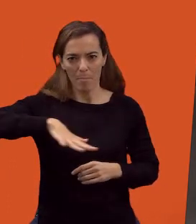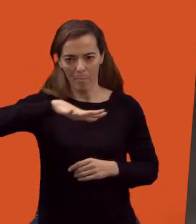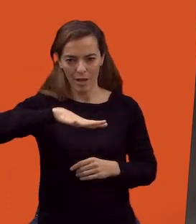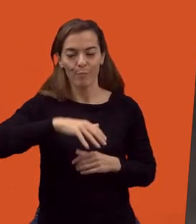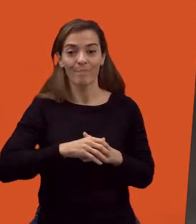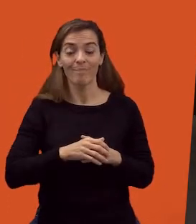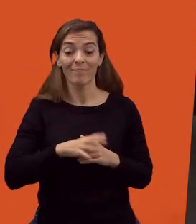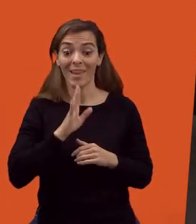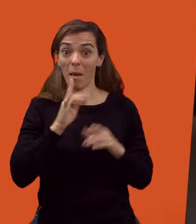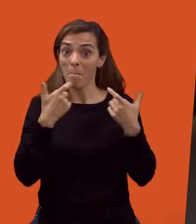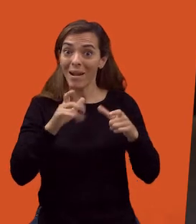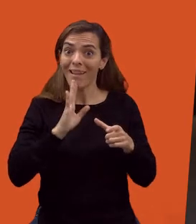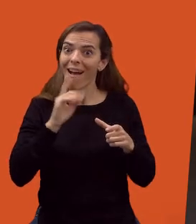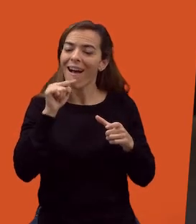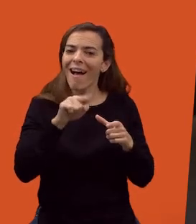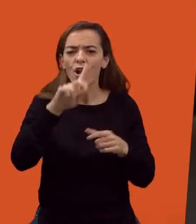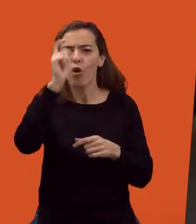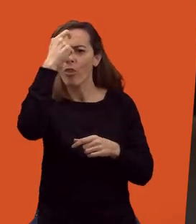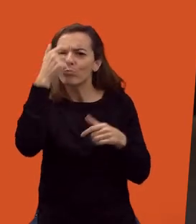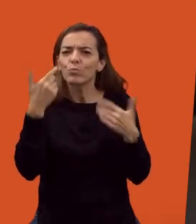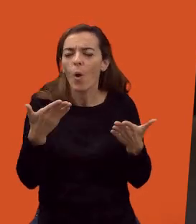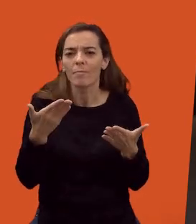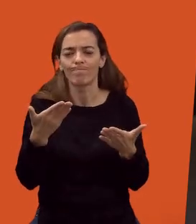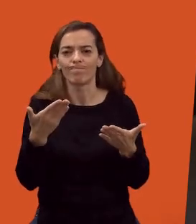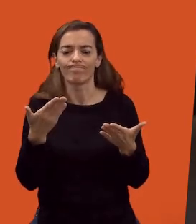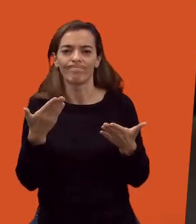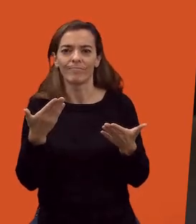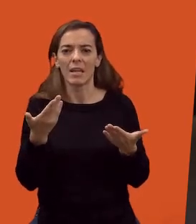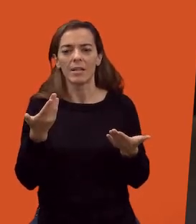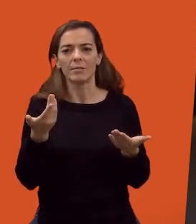en esta parte es la idea de cómo el ser nómada